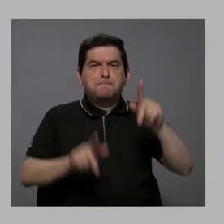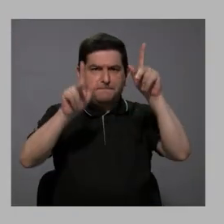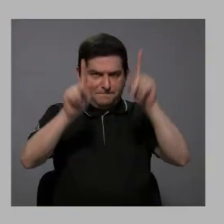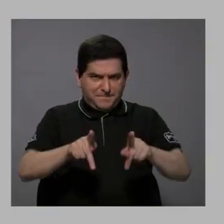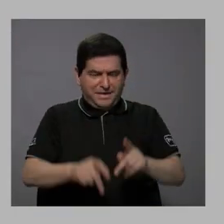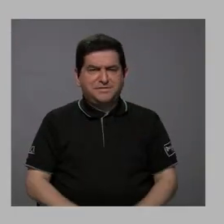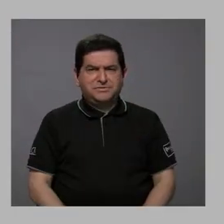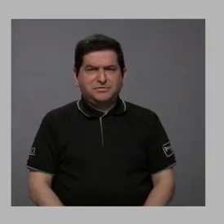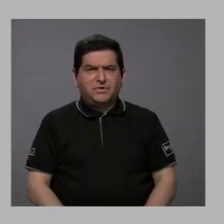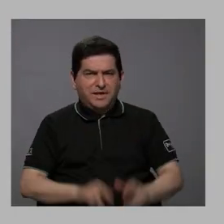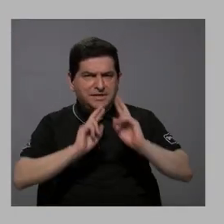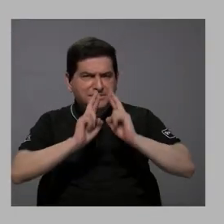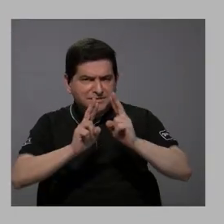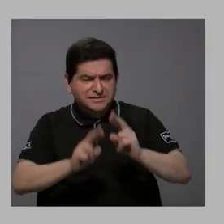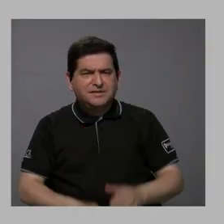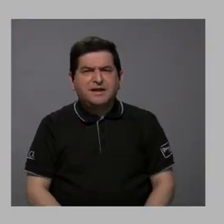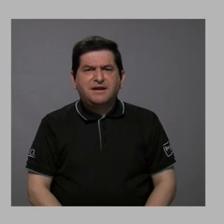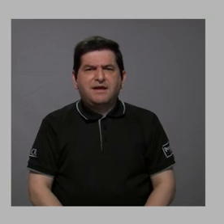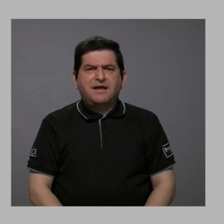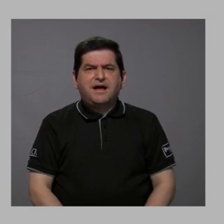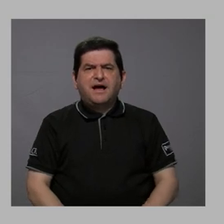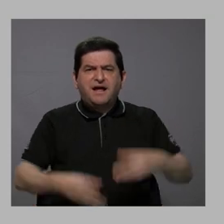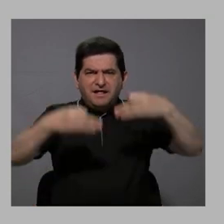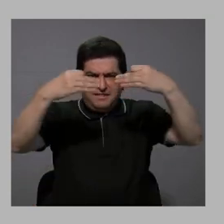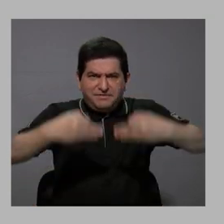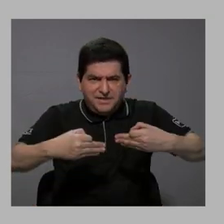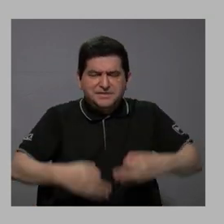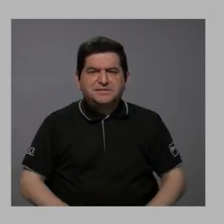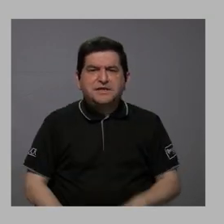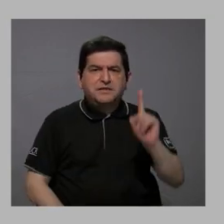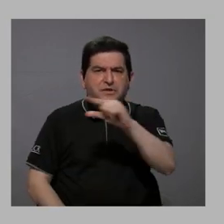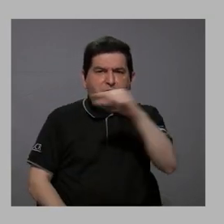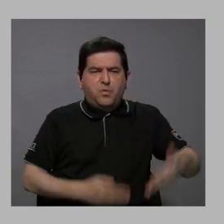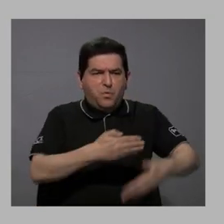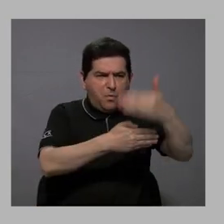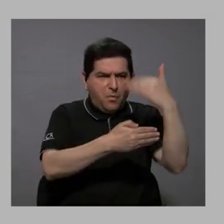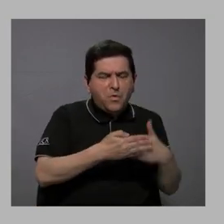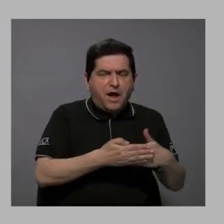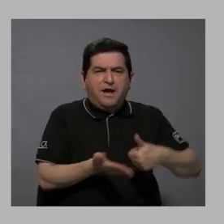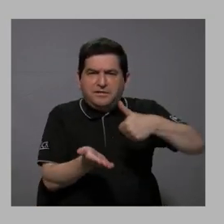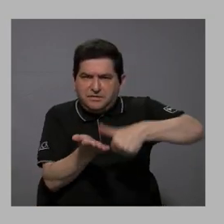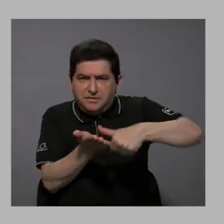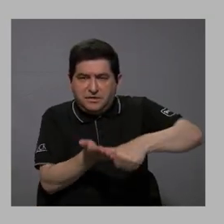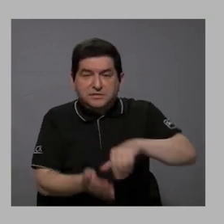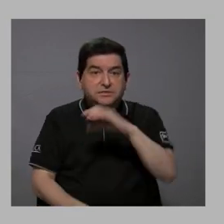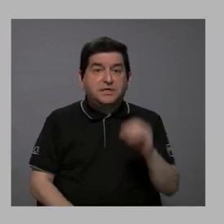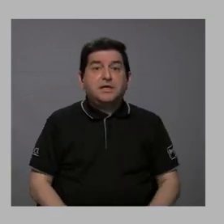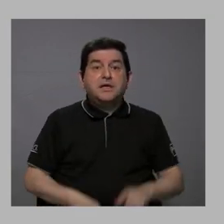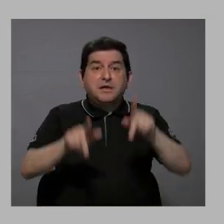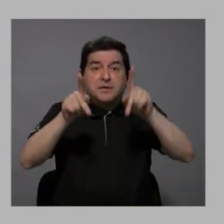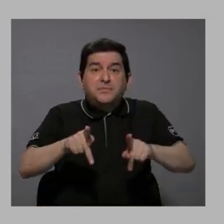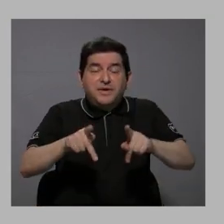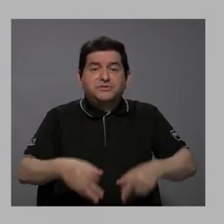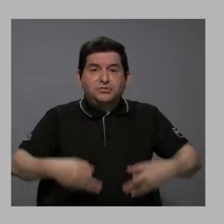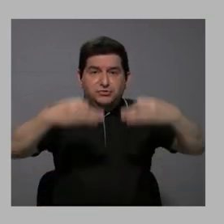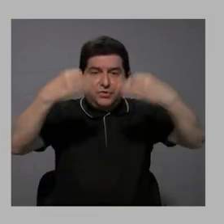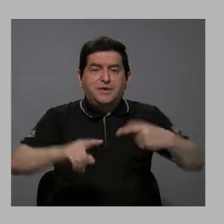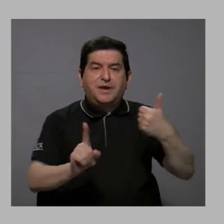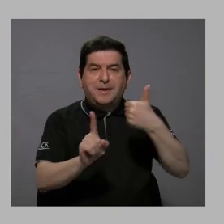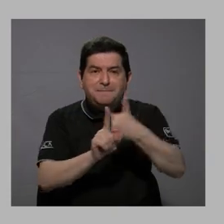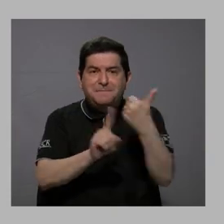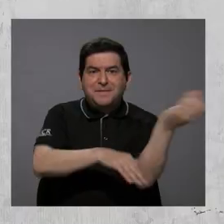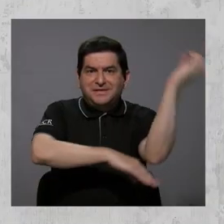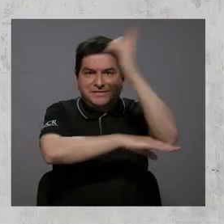personas entrevistadas que tomaría una decisión una semana antes de las elecciones y quienes lo harán el propio